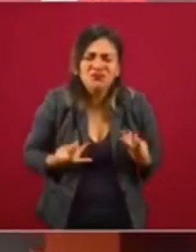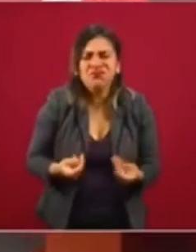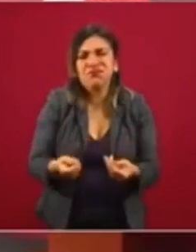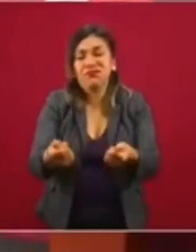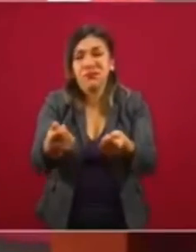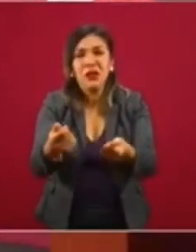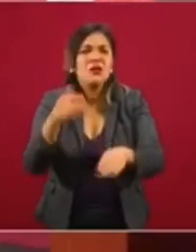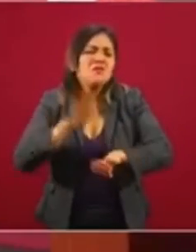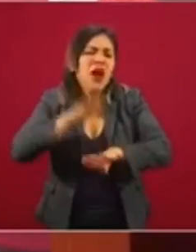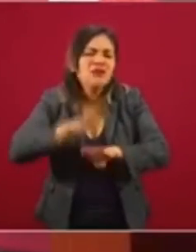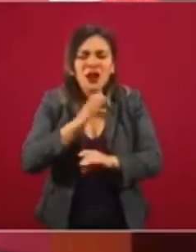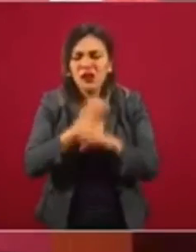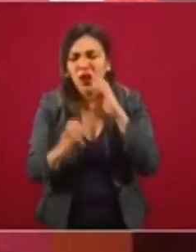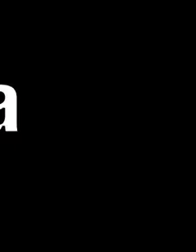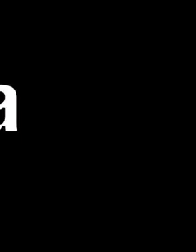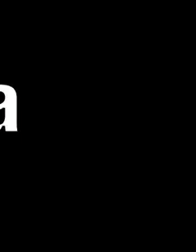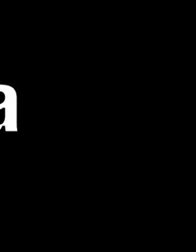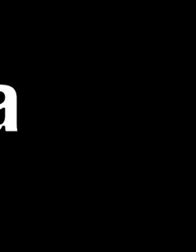consumista, materialista.